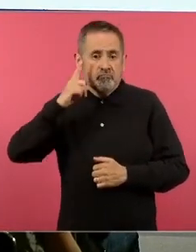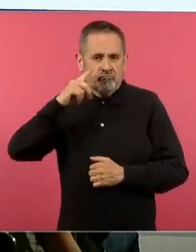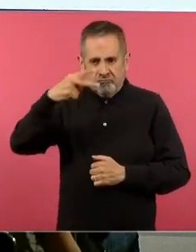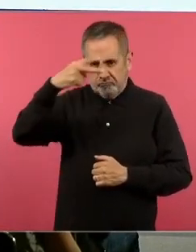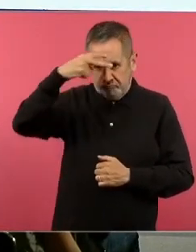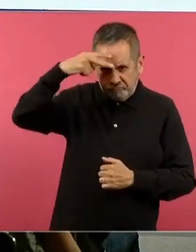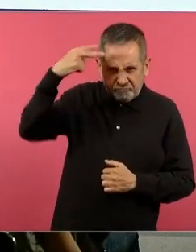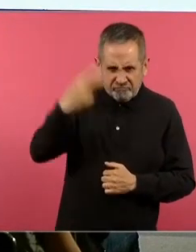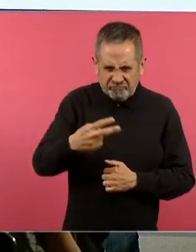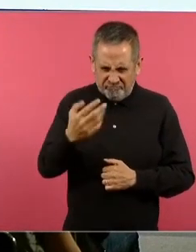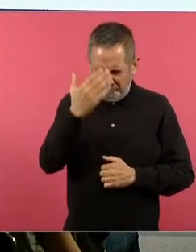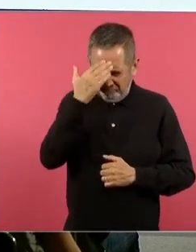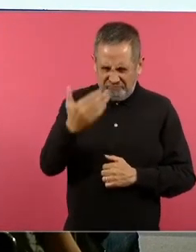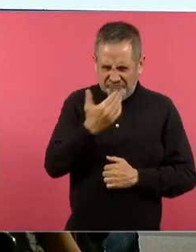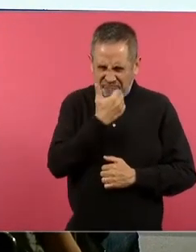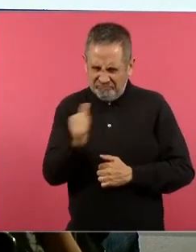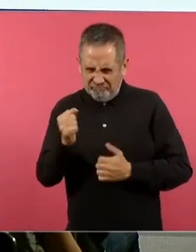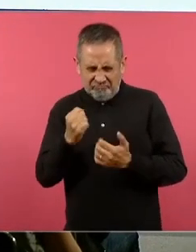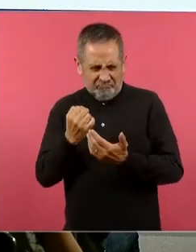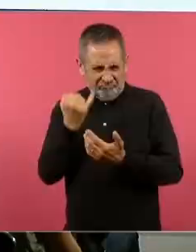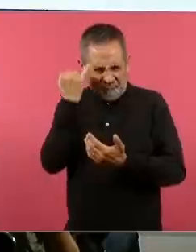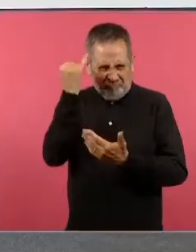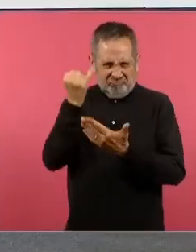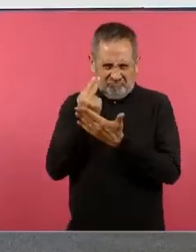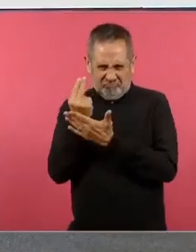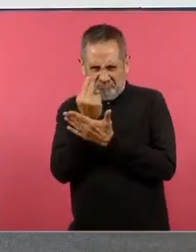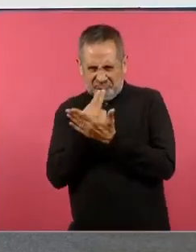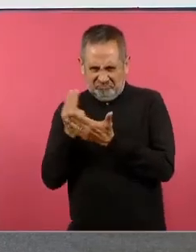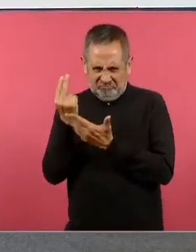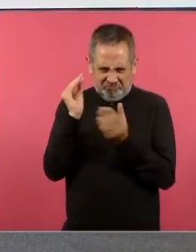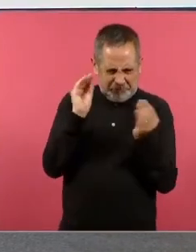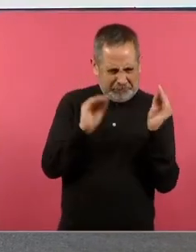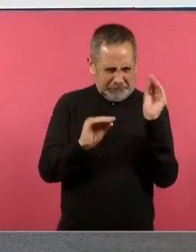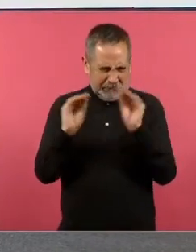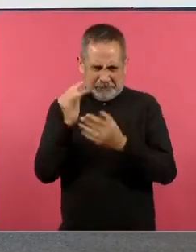mexicanas ilustraron los libros de texto.